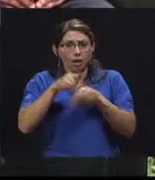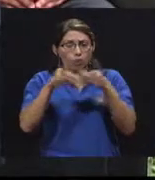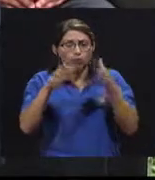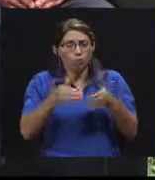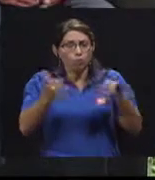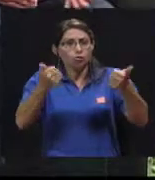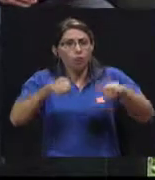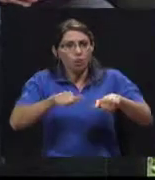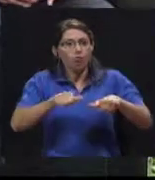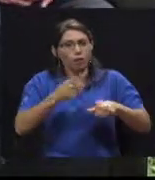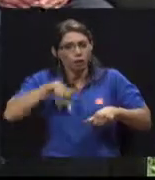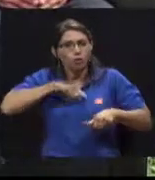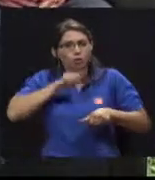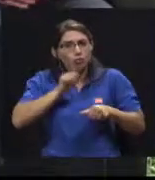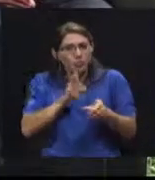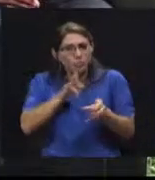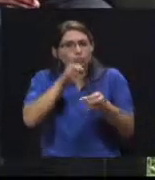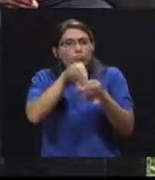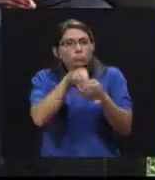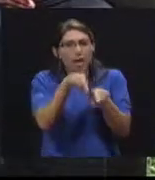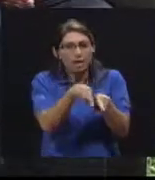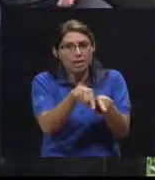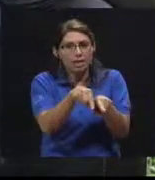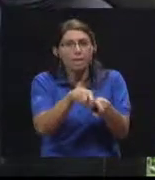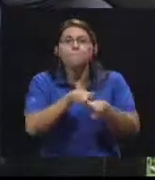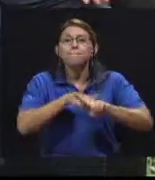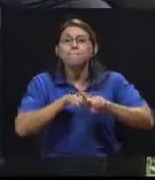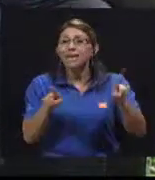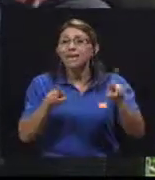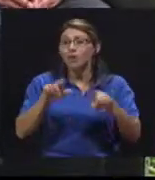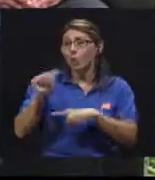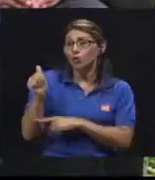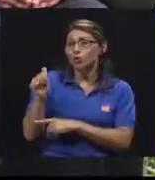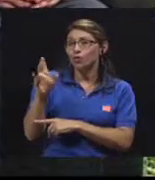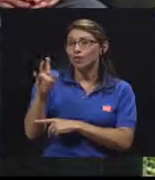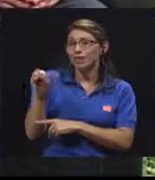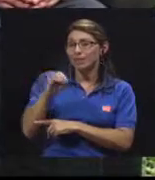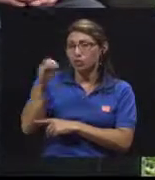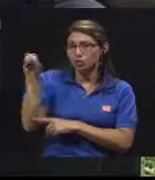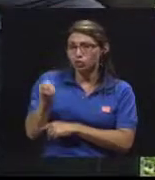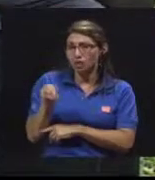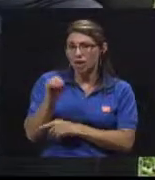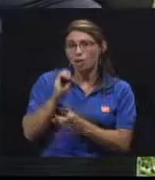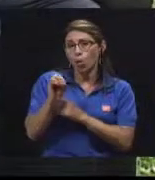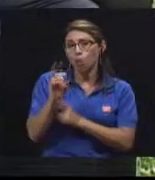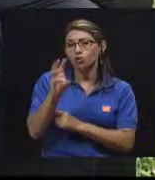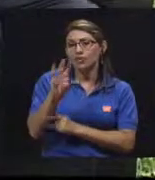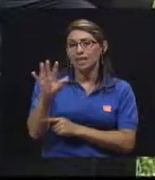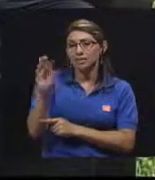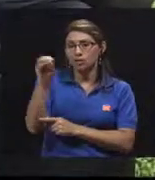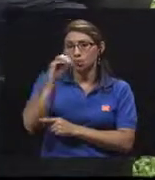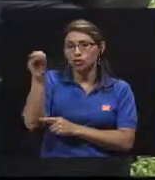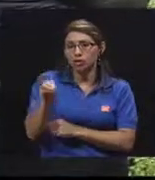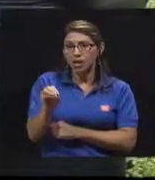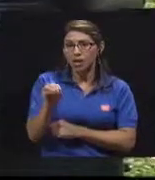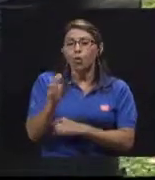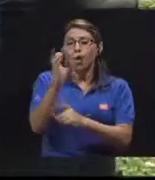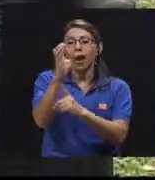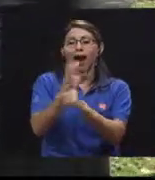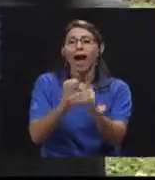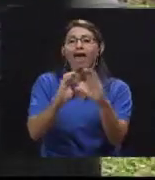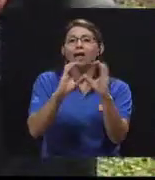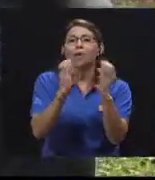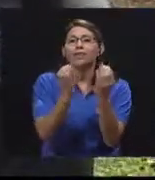diputados, pero también el otro 65%, 70% según el caso, cada comité auxiliar tiene que